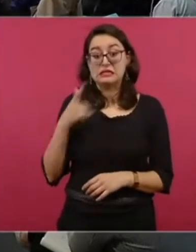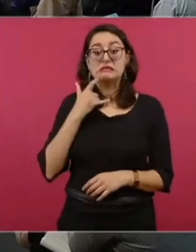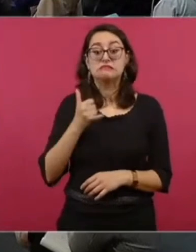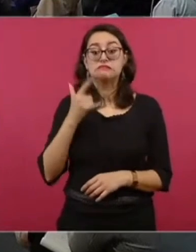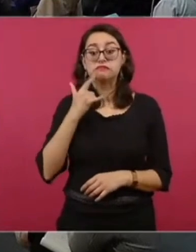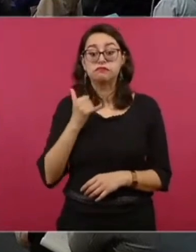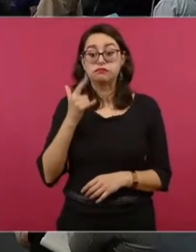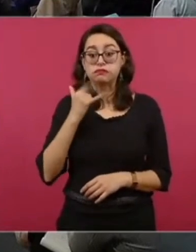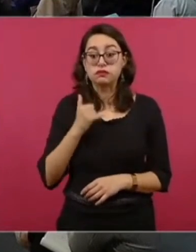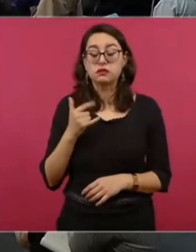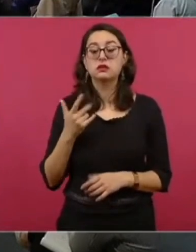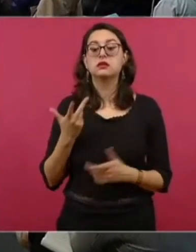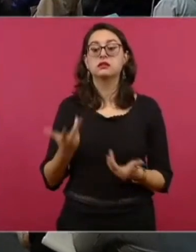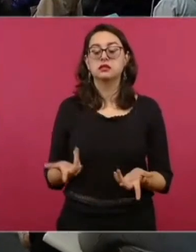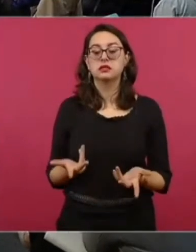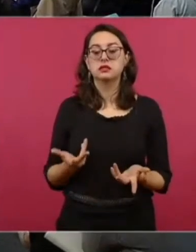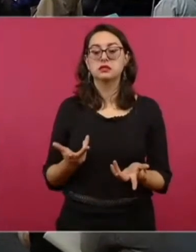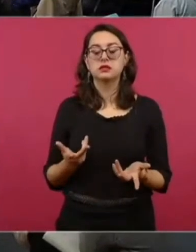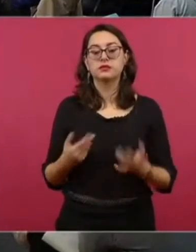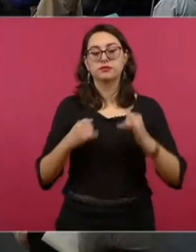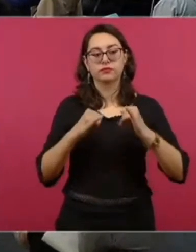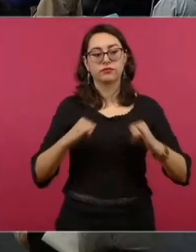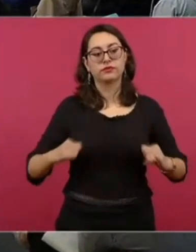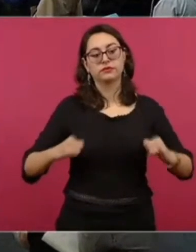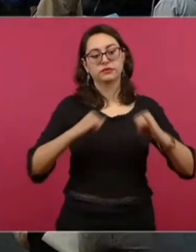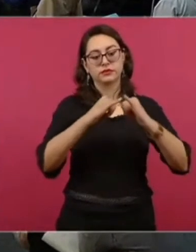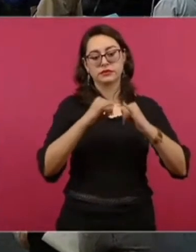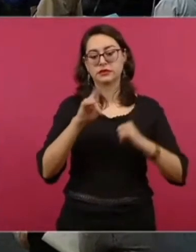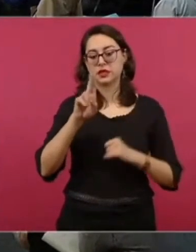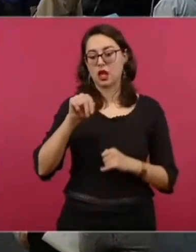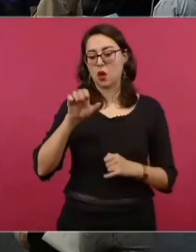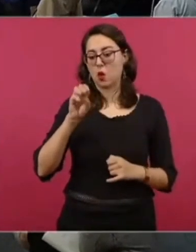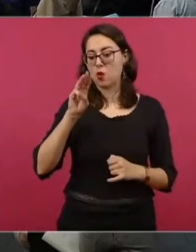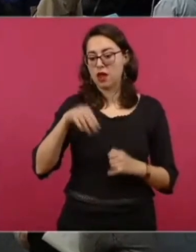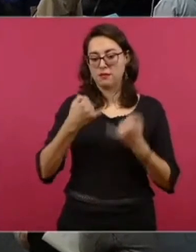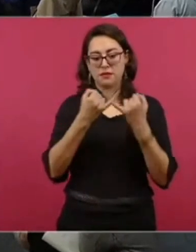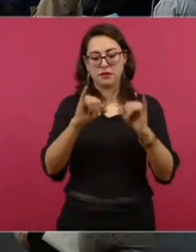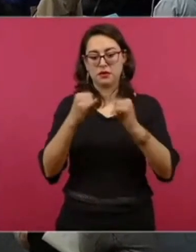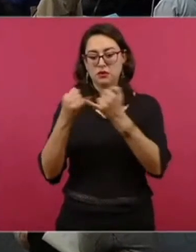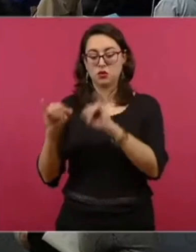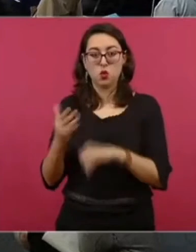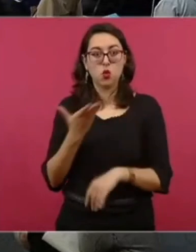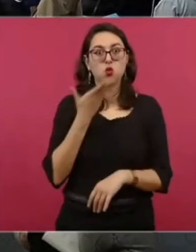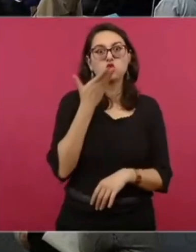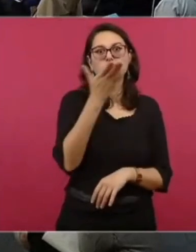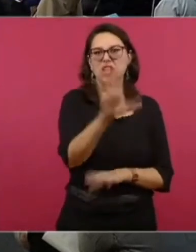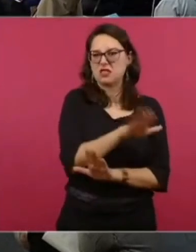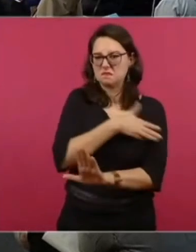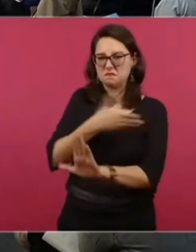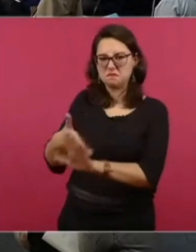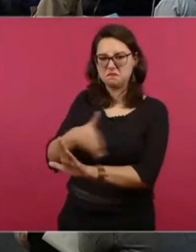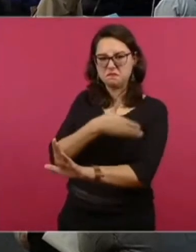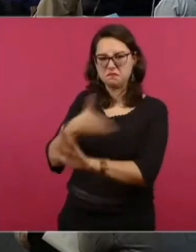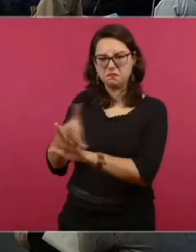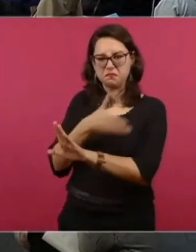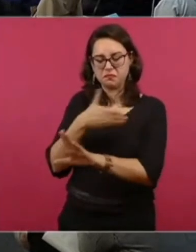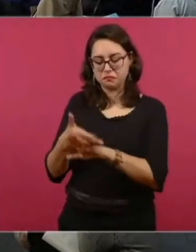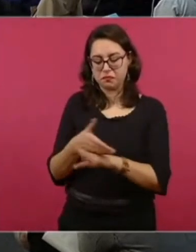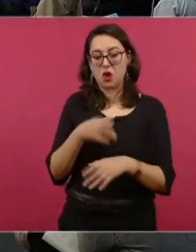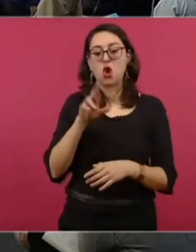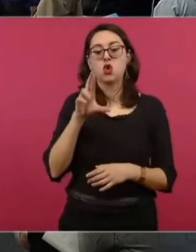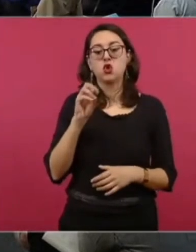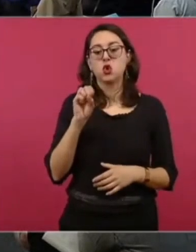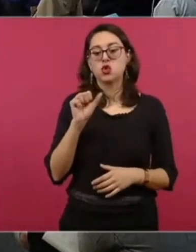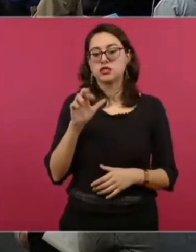de ataques a organismos con autonomía como la UNAM. Rosario Robles afirma que usted quiere debilitar a la